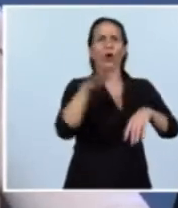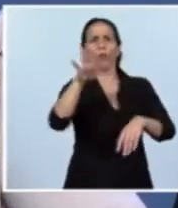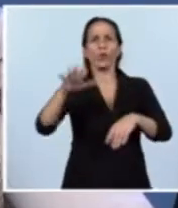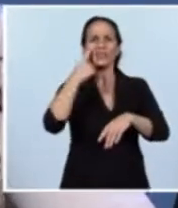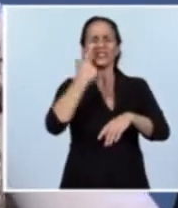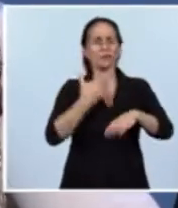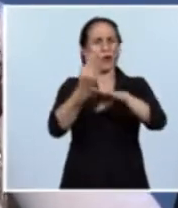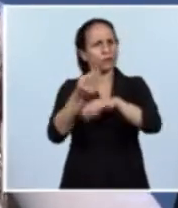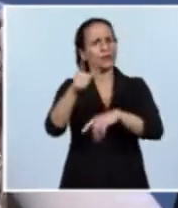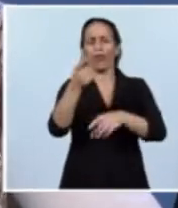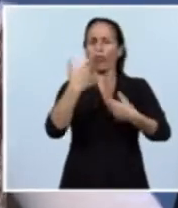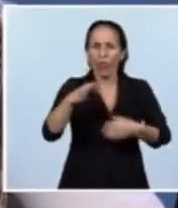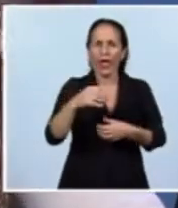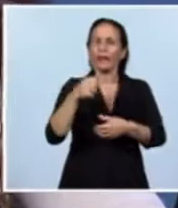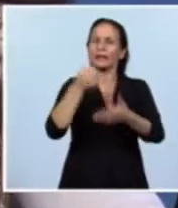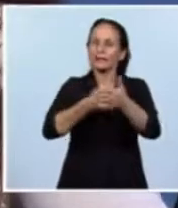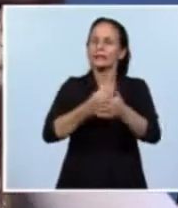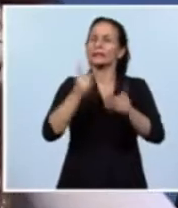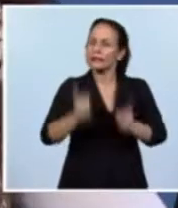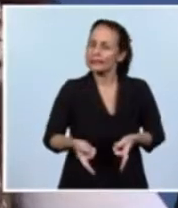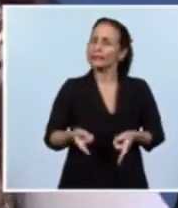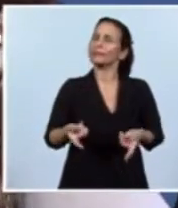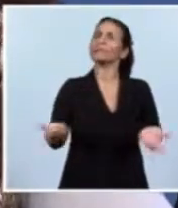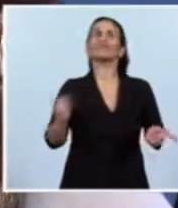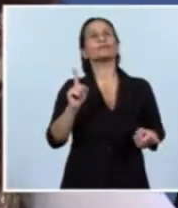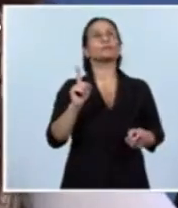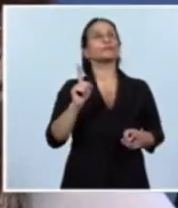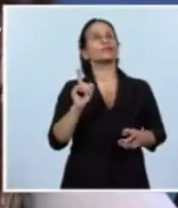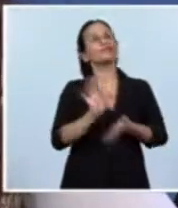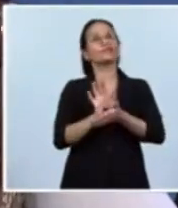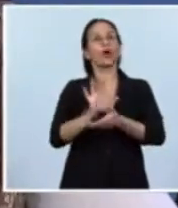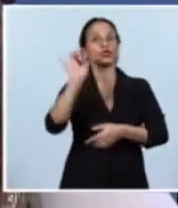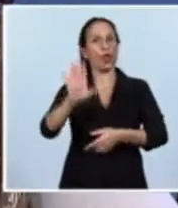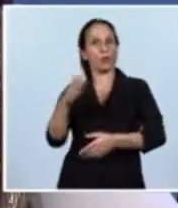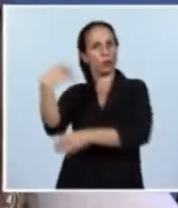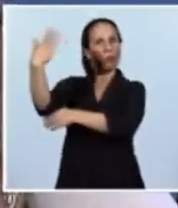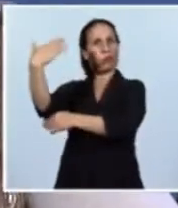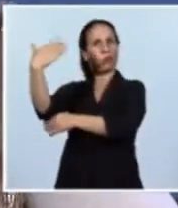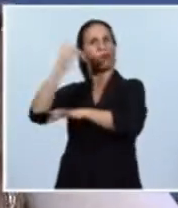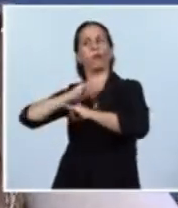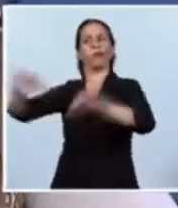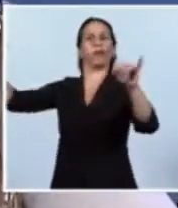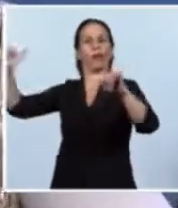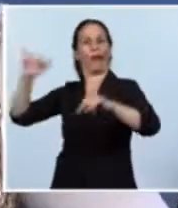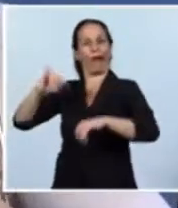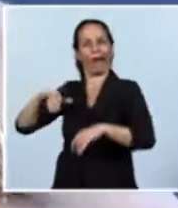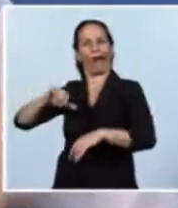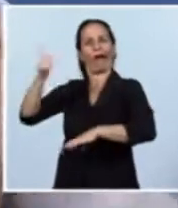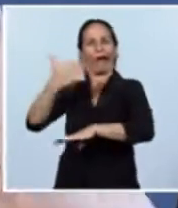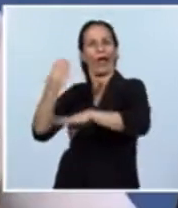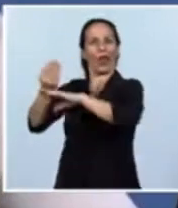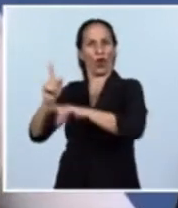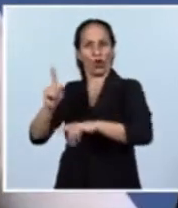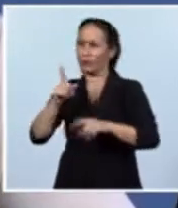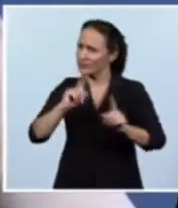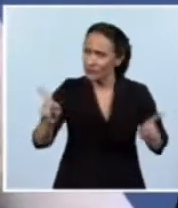y nacionales, que no solamente vean como rédito electoral hacer o decir tal cosa, sino que